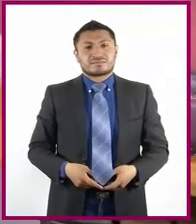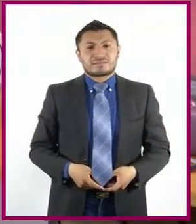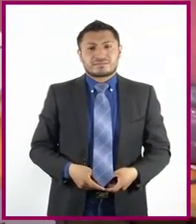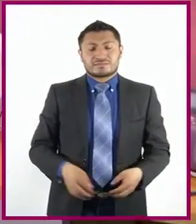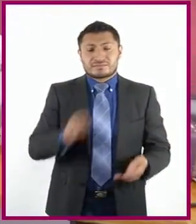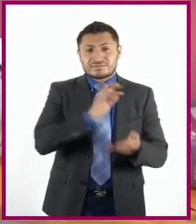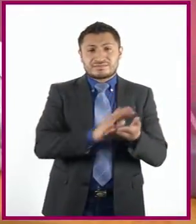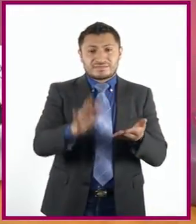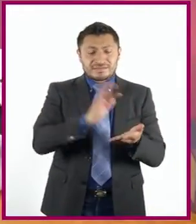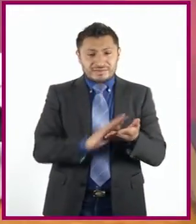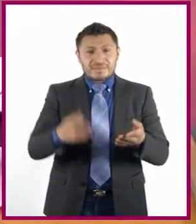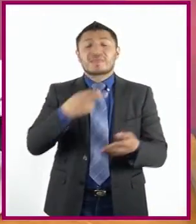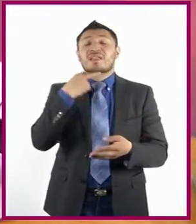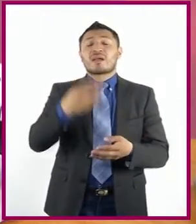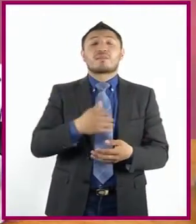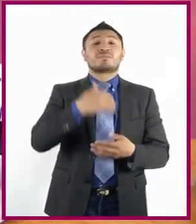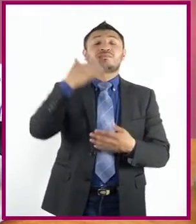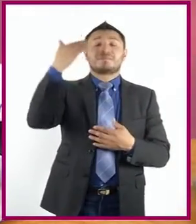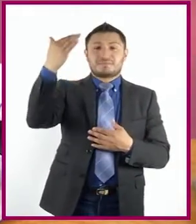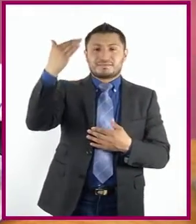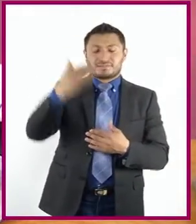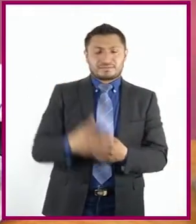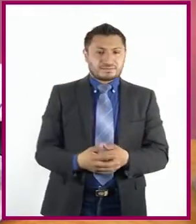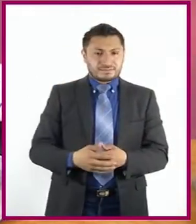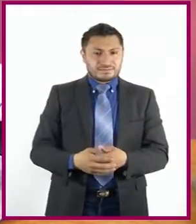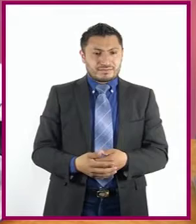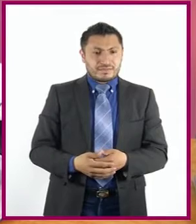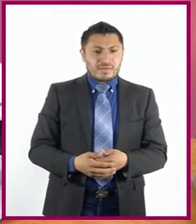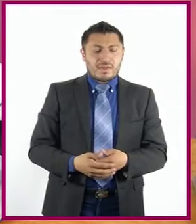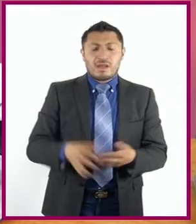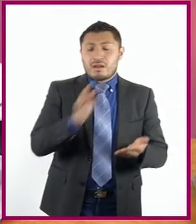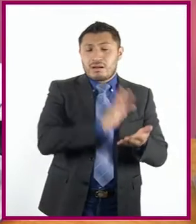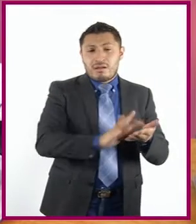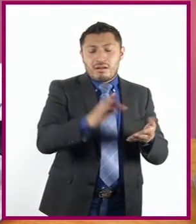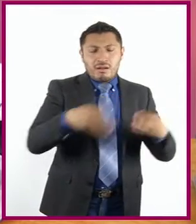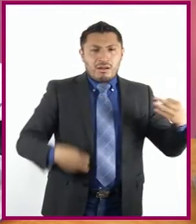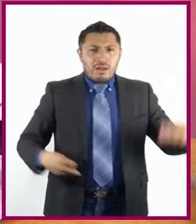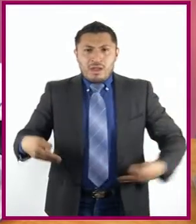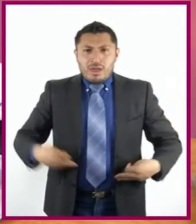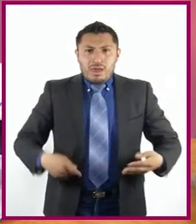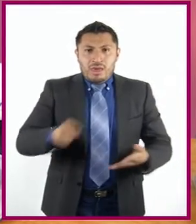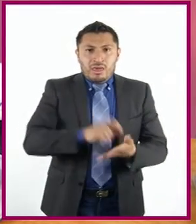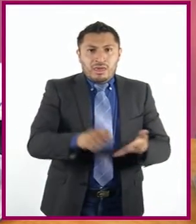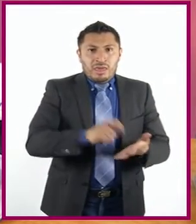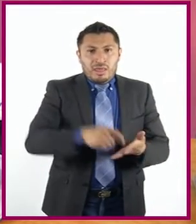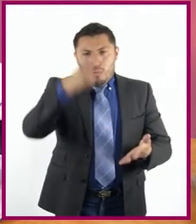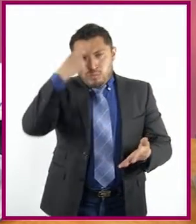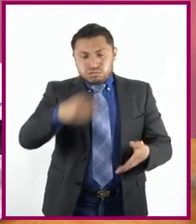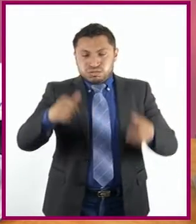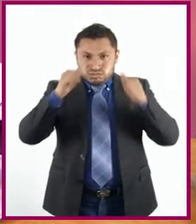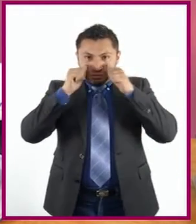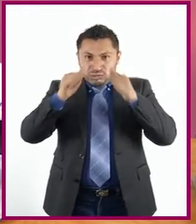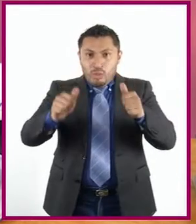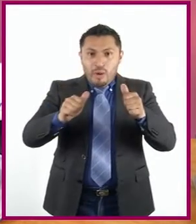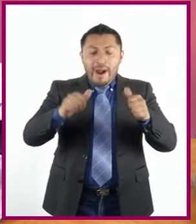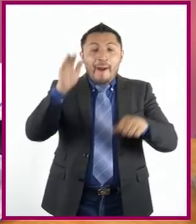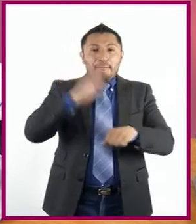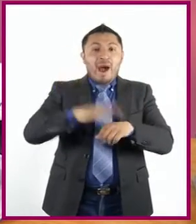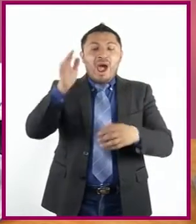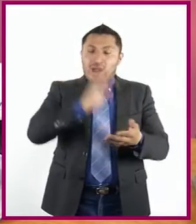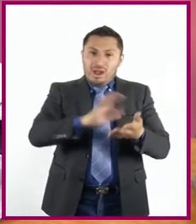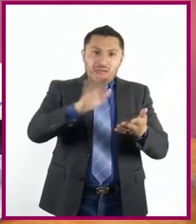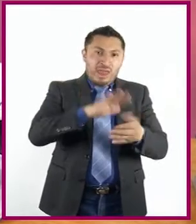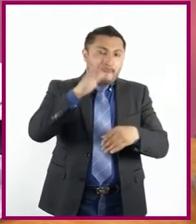Leer en voz alta. Los parlamentos de las obras de teatro han sido escritos para ser escuchados más que para ser